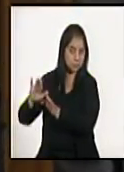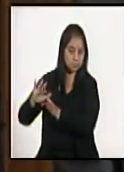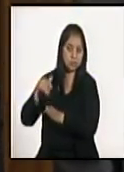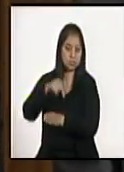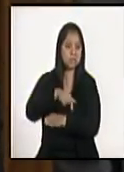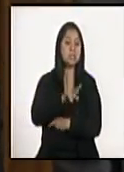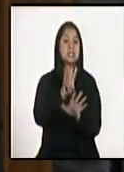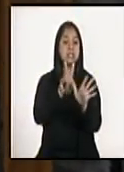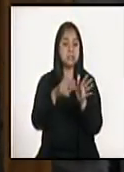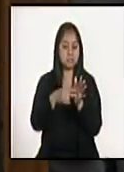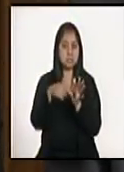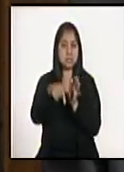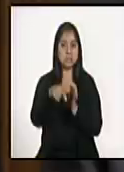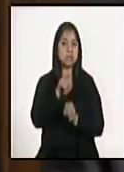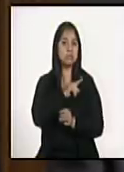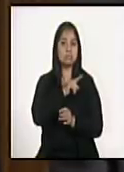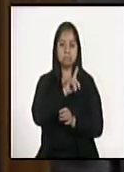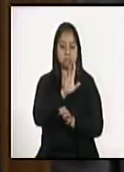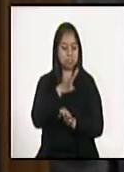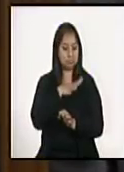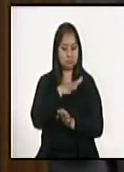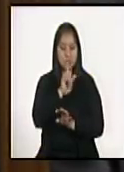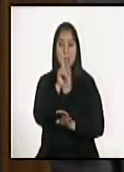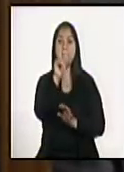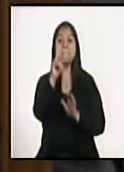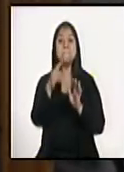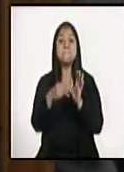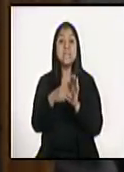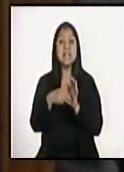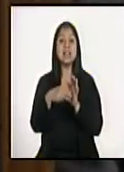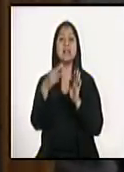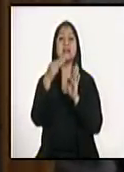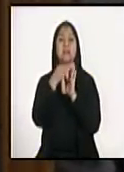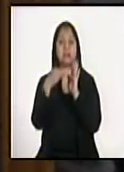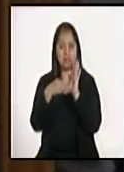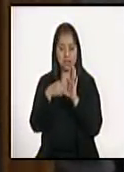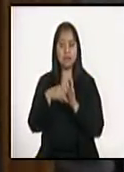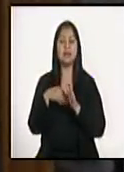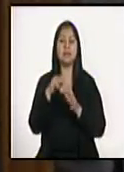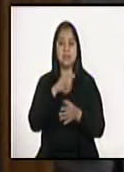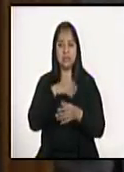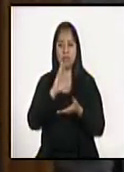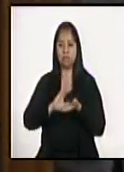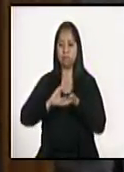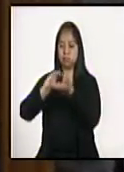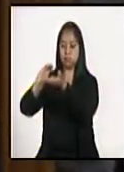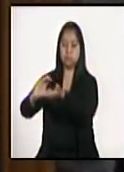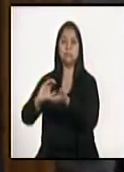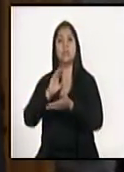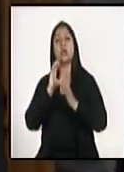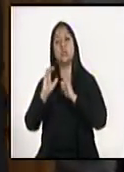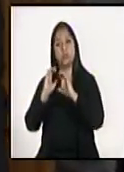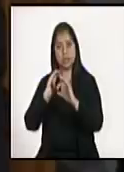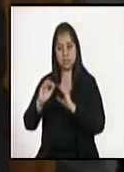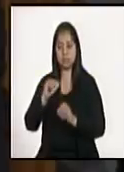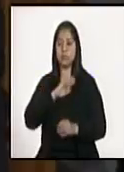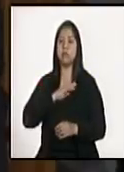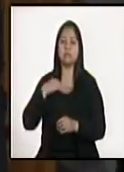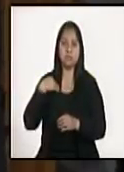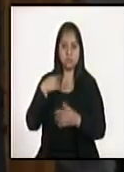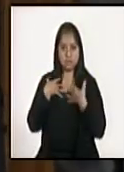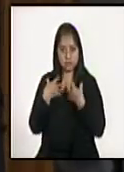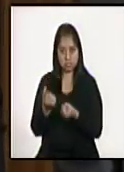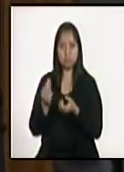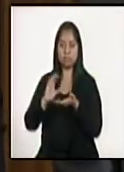único que nosotros estamos contemplando son mil millones de quetzales que van al Ministerio de Salud y al Ministerio de Comunicaciones. De lo que